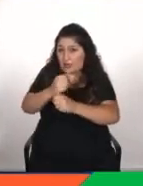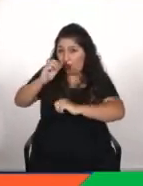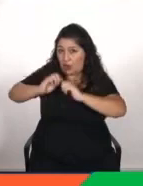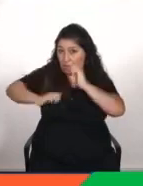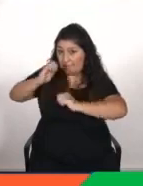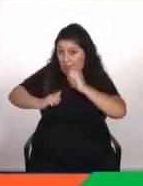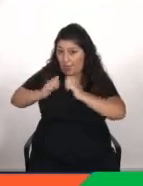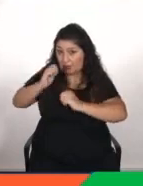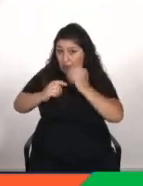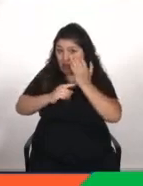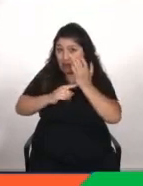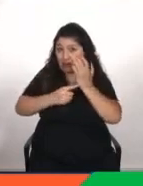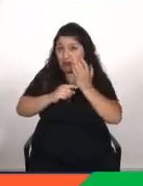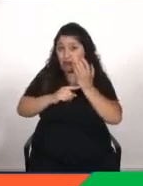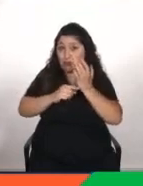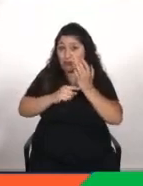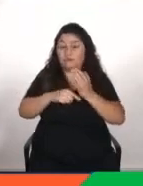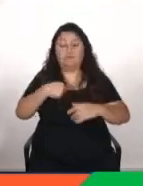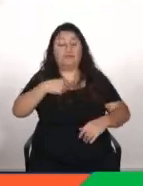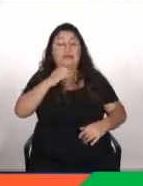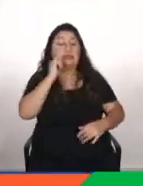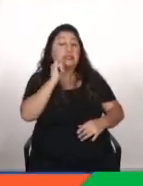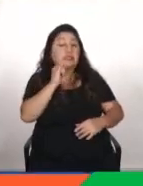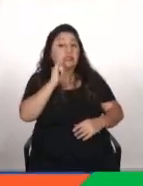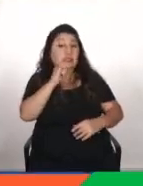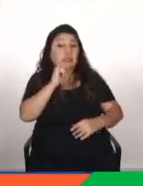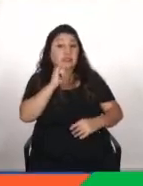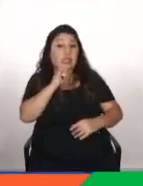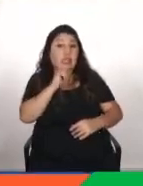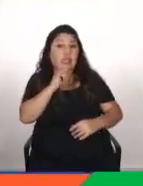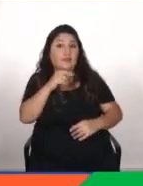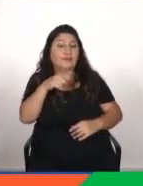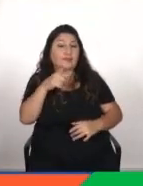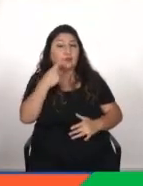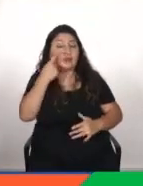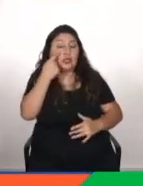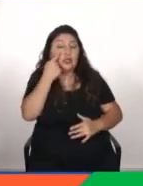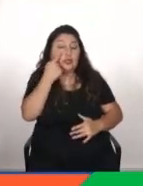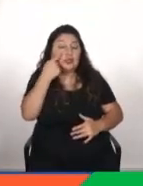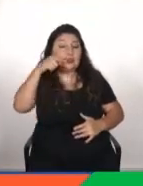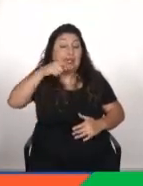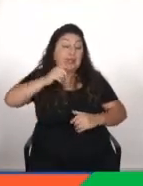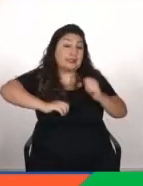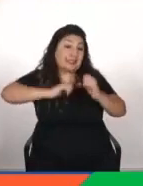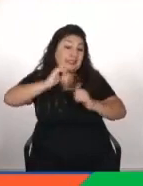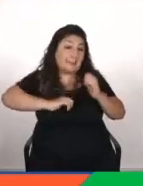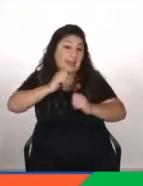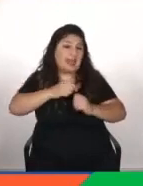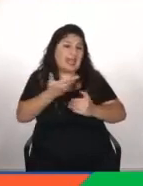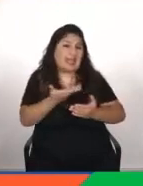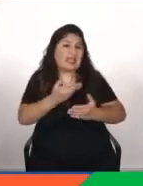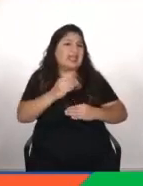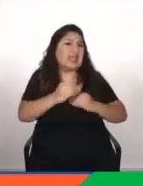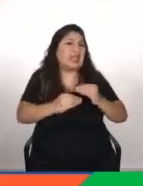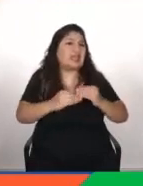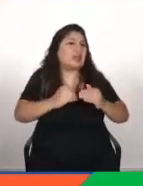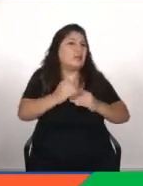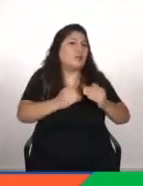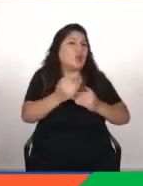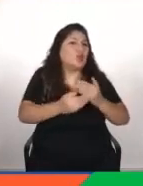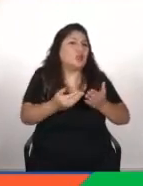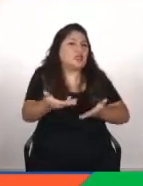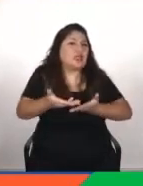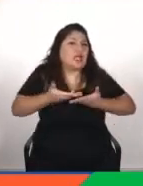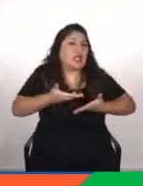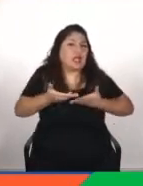todo sobre todo las implicaciones de esta tecnología llegar a conocer qué producen ¿vale? porque lo comentábamos antes ¿no? el generar por ejemplo contenido